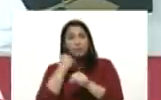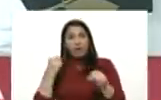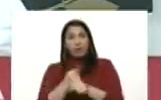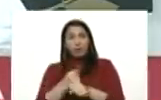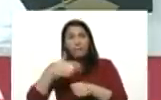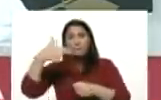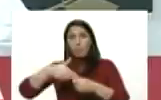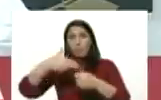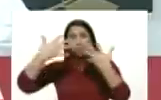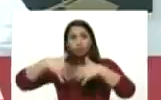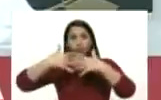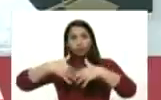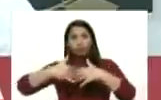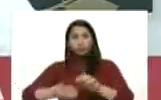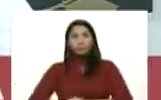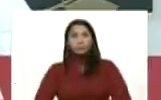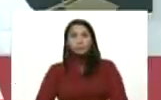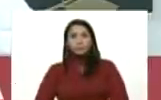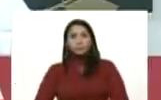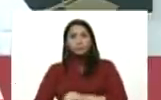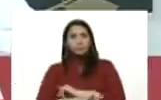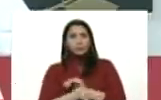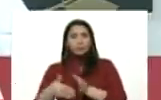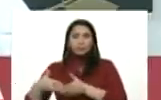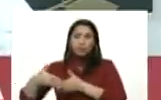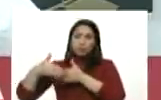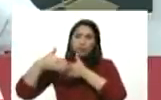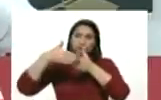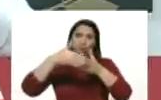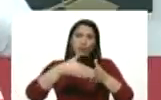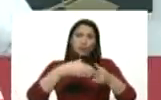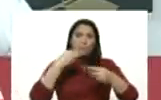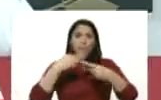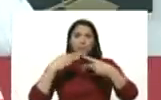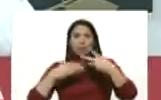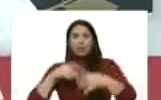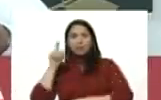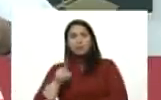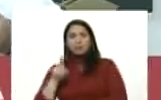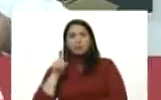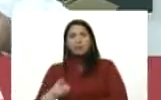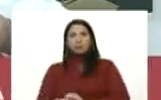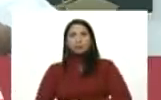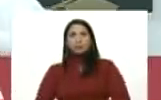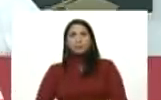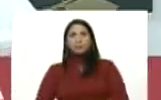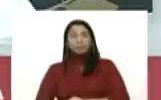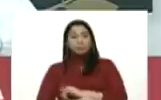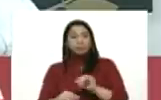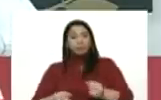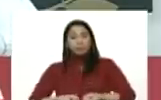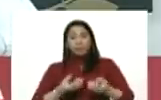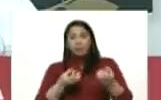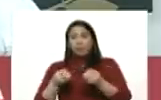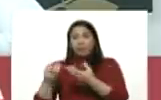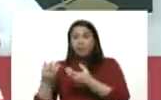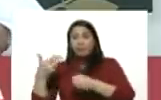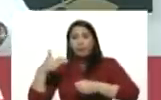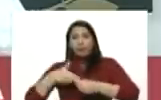PDVSA ya están llegando los insumos lo necesario y está llegando la gasolina